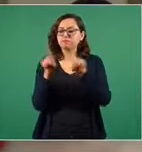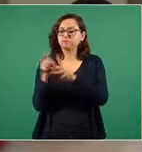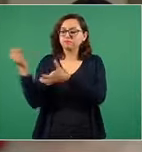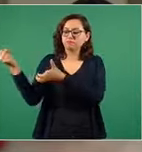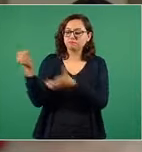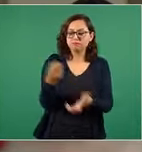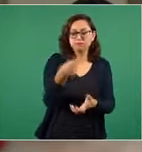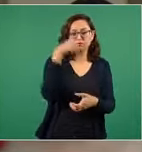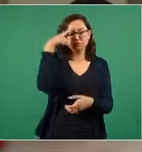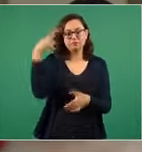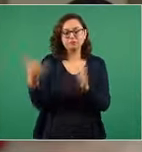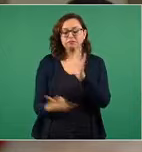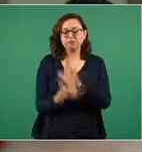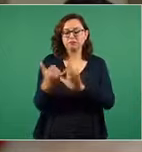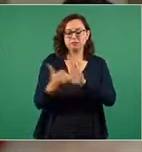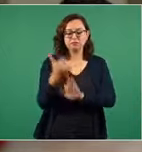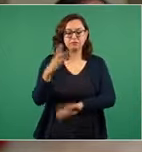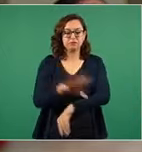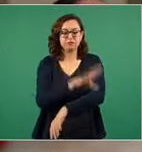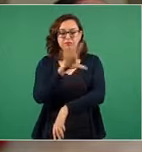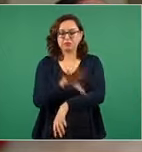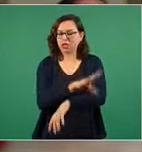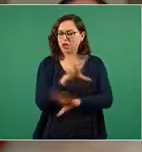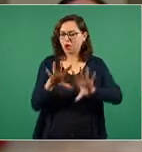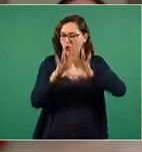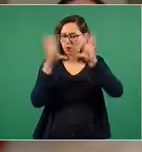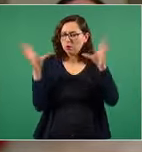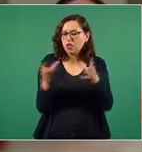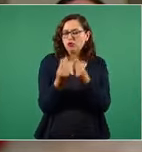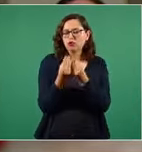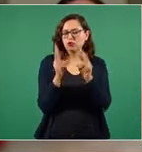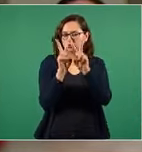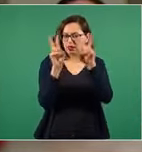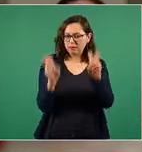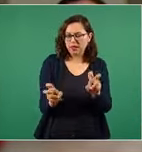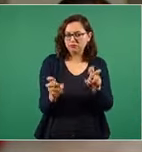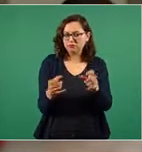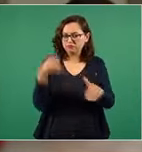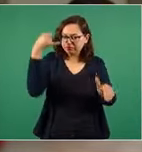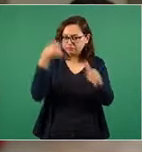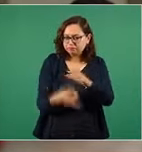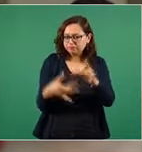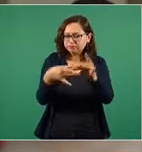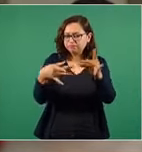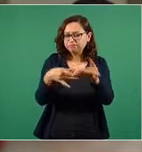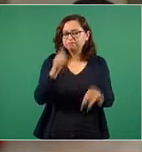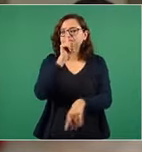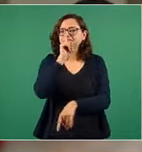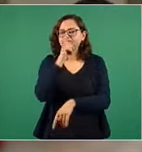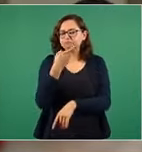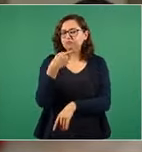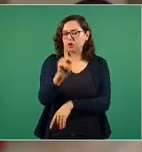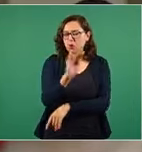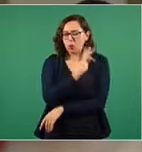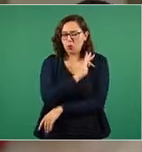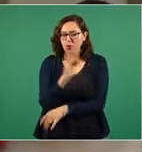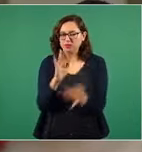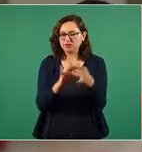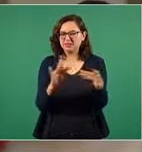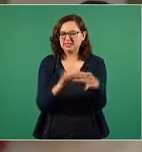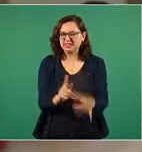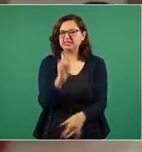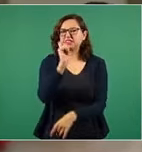energética no dio más detalles no sé si usted pueda adelantarnos en qué consiste este paquete de inversiones en